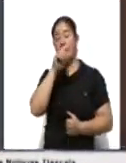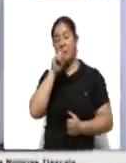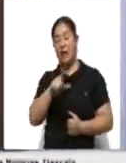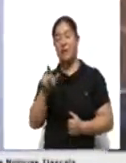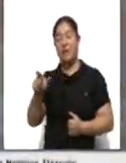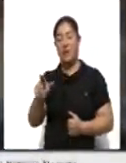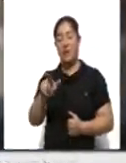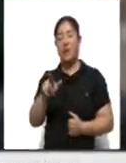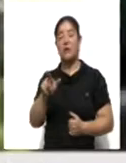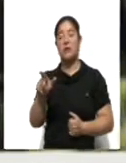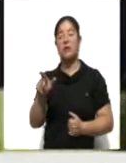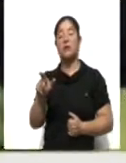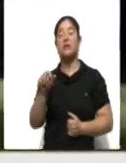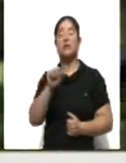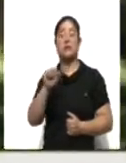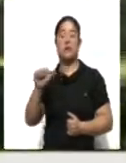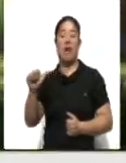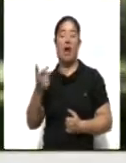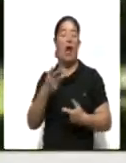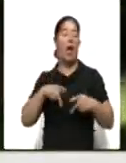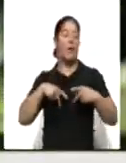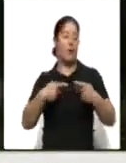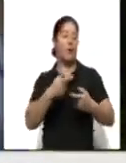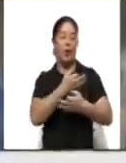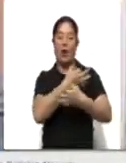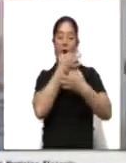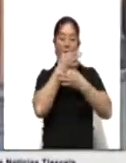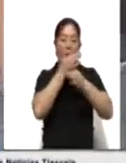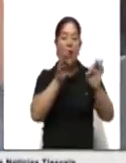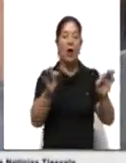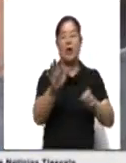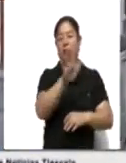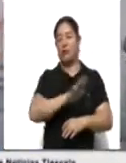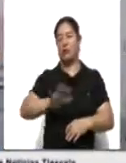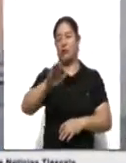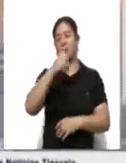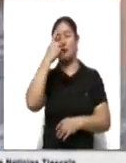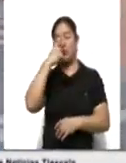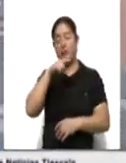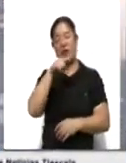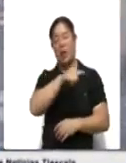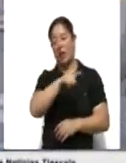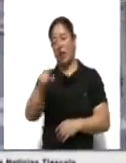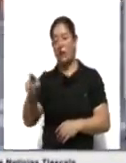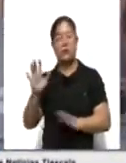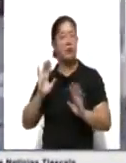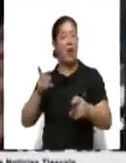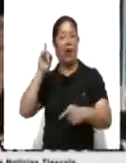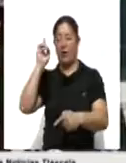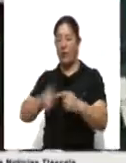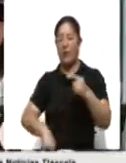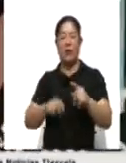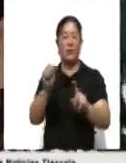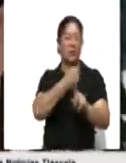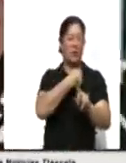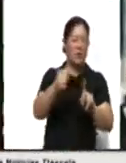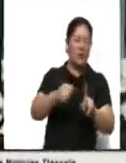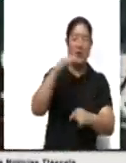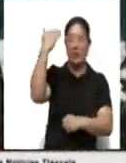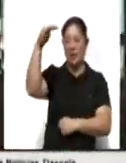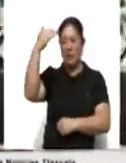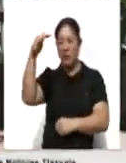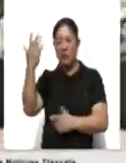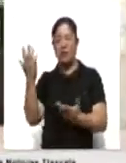la dependencia estatal sensibiliza a la población en general para contribuir en la erradicación de fenómenos como la violencia hacia los